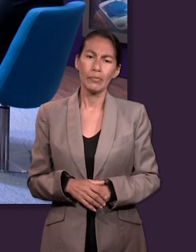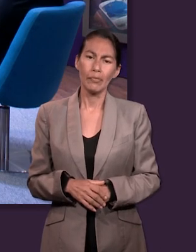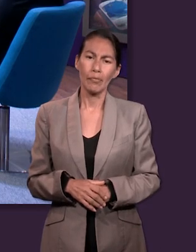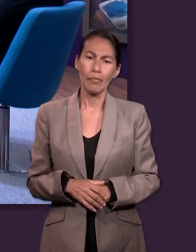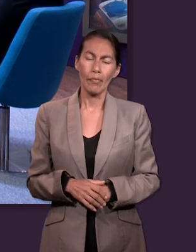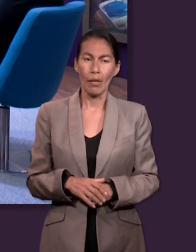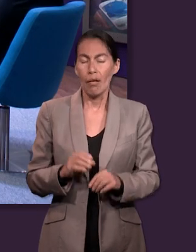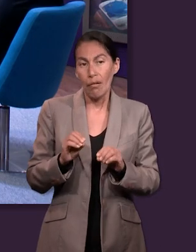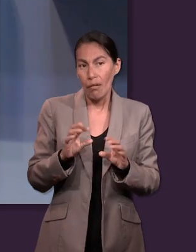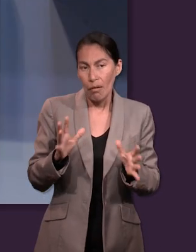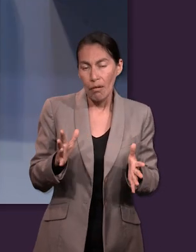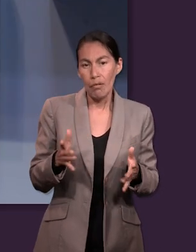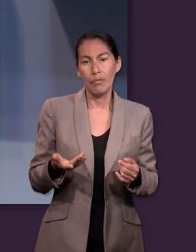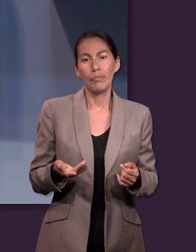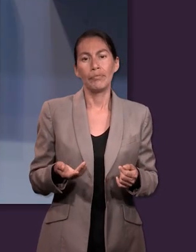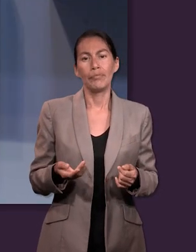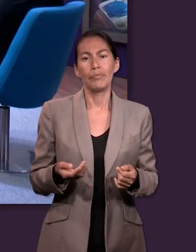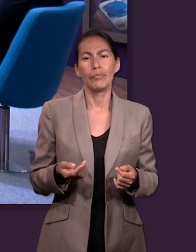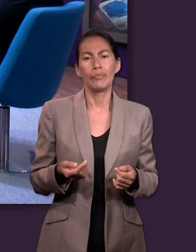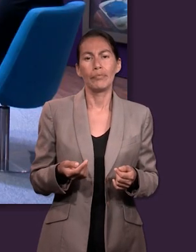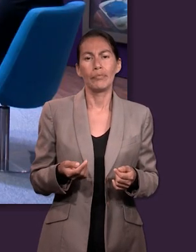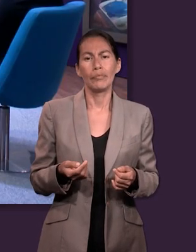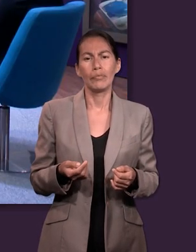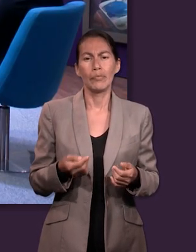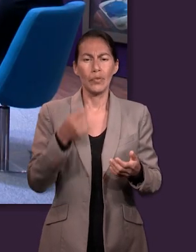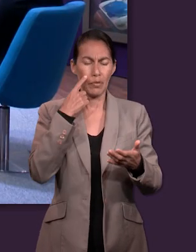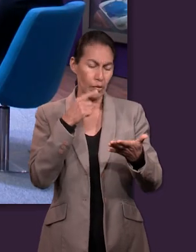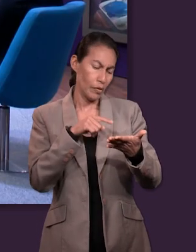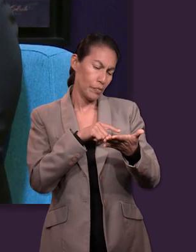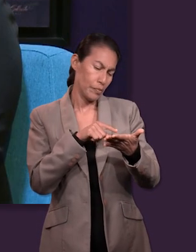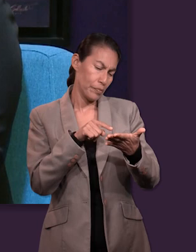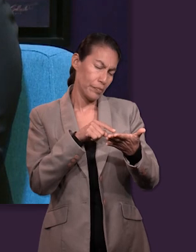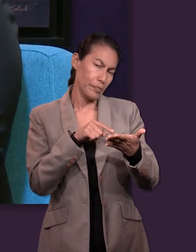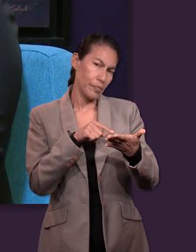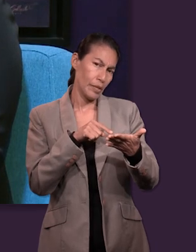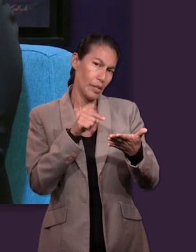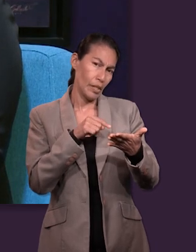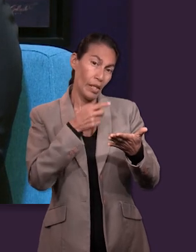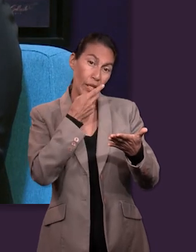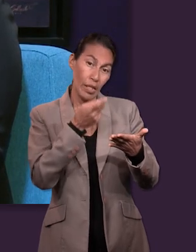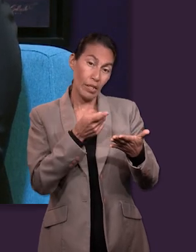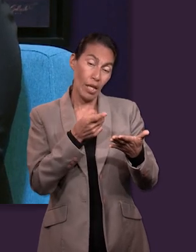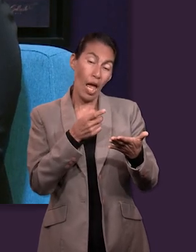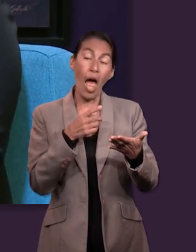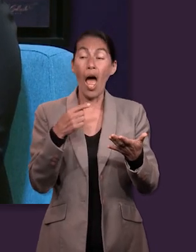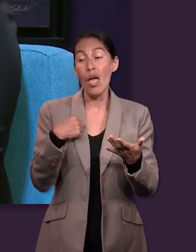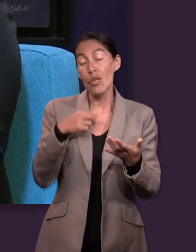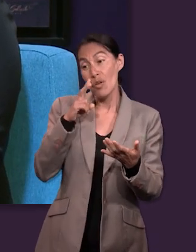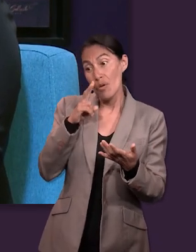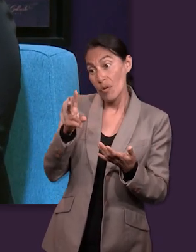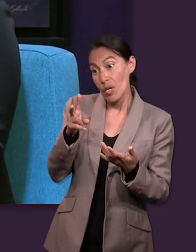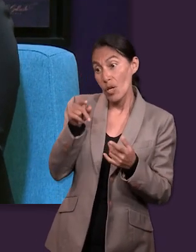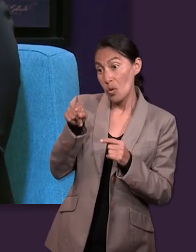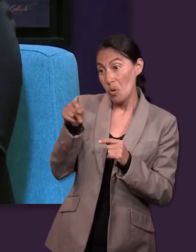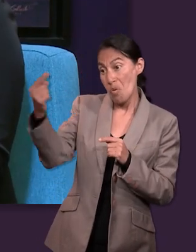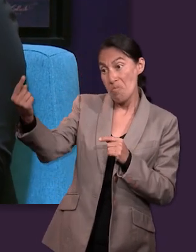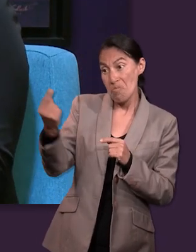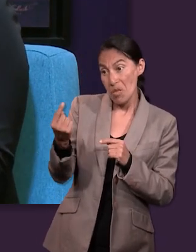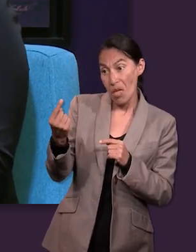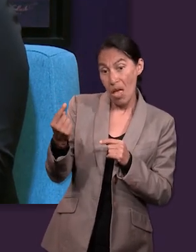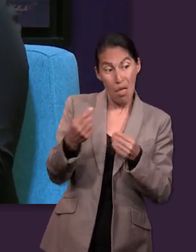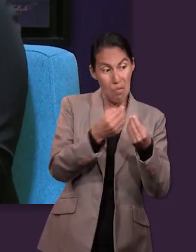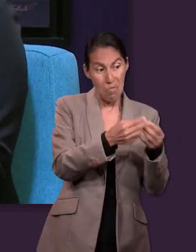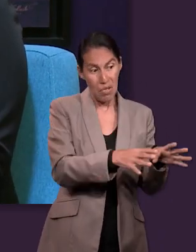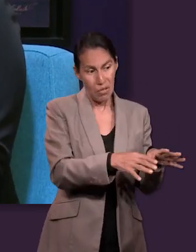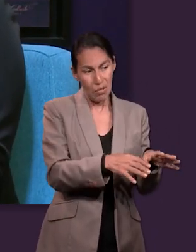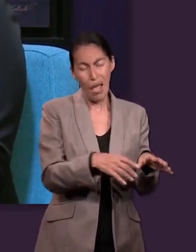hacer el sacrificio. Incluso por supuesto, ¿no? Y me llama mucho la atención la parte en que dice, pues como vi que tú no